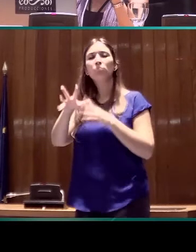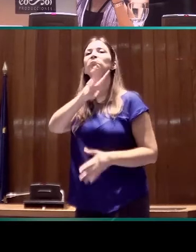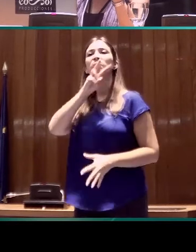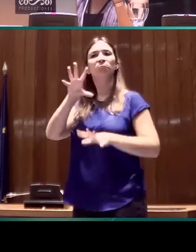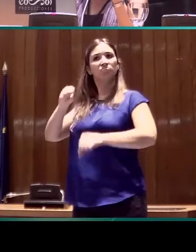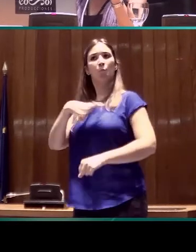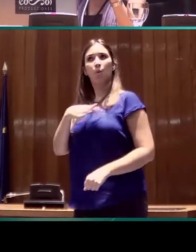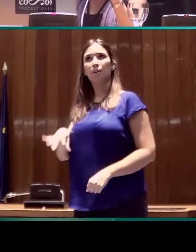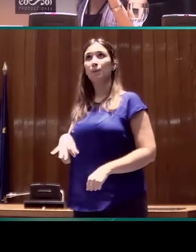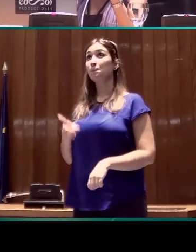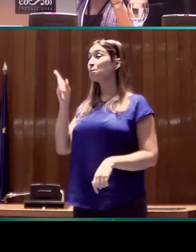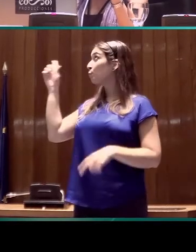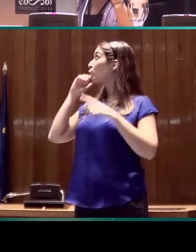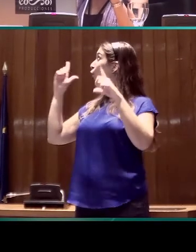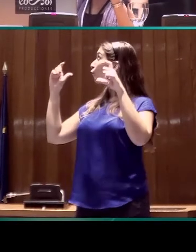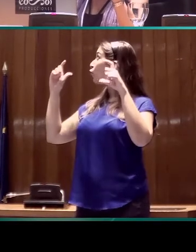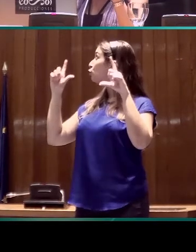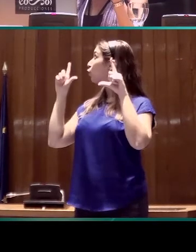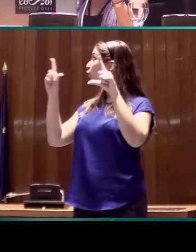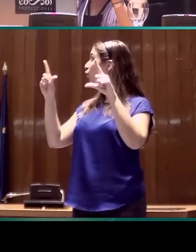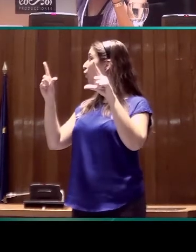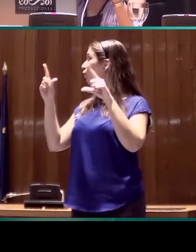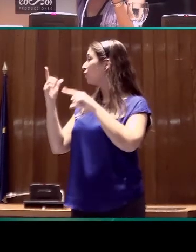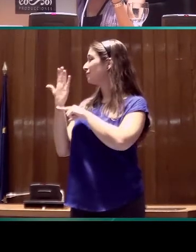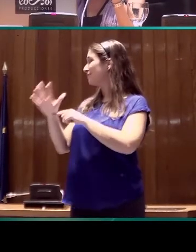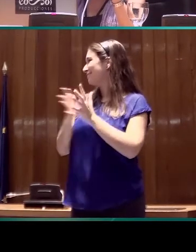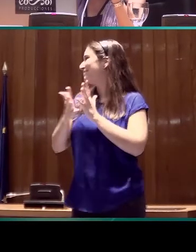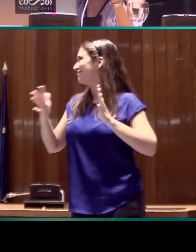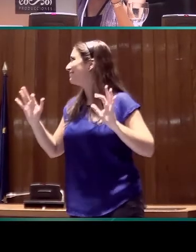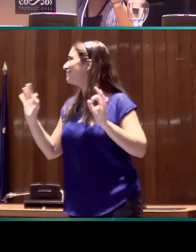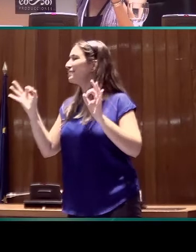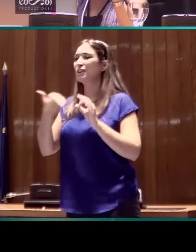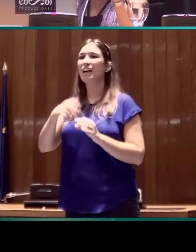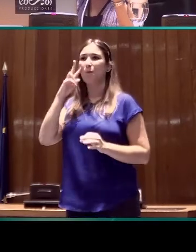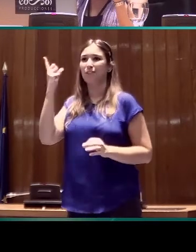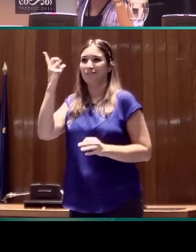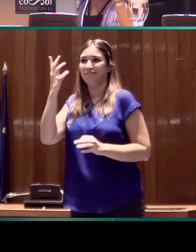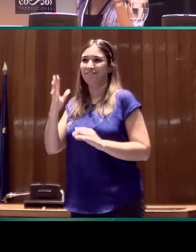Esto es una fotografía del ELAN que no me alargaré porque ya lo hemos visto varias veces.